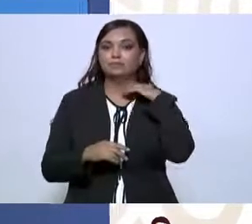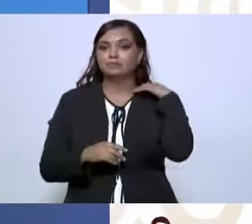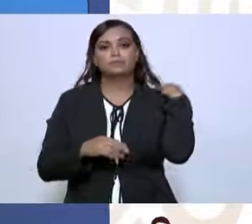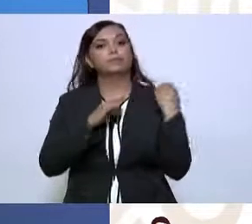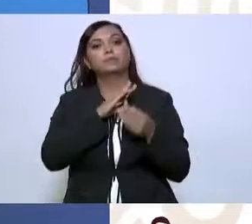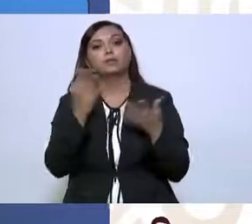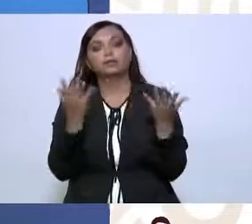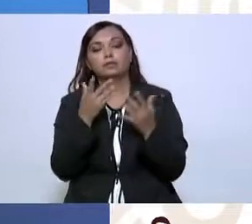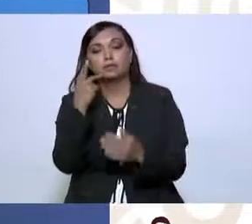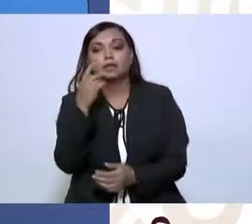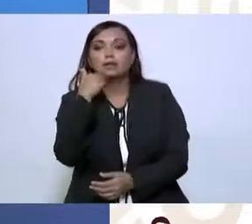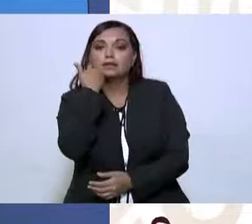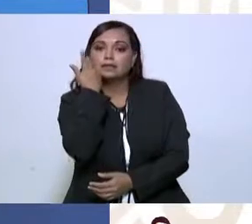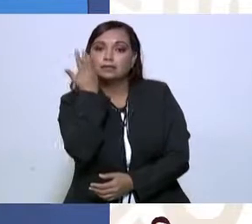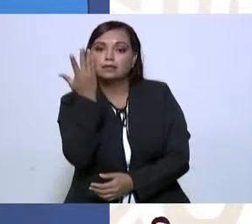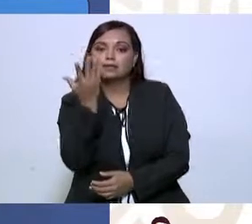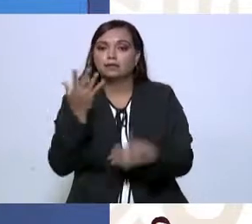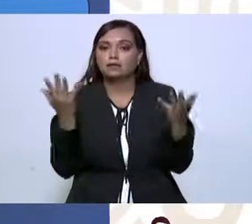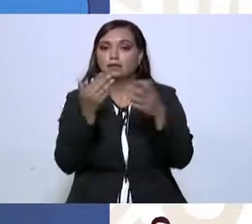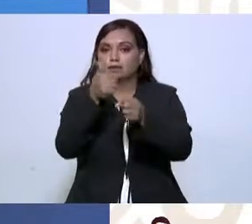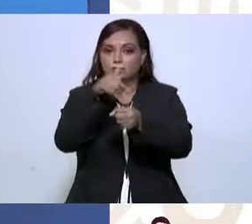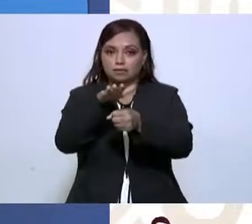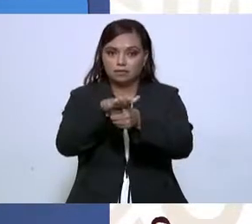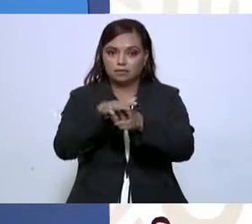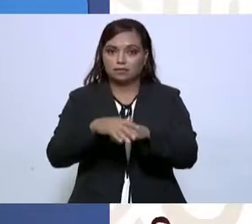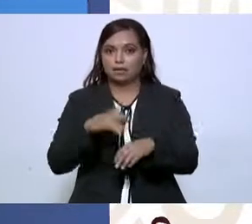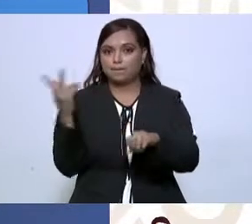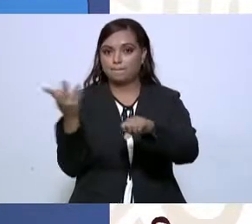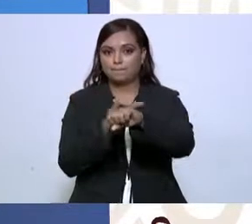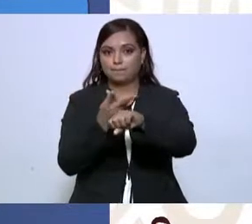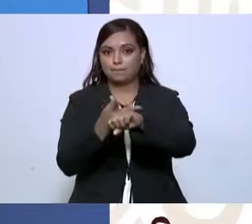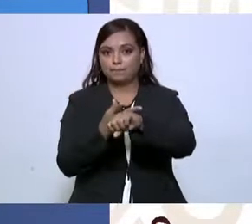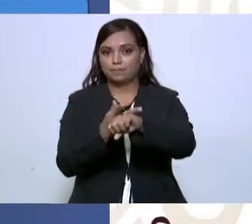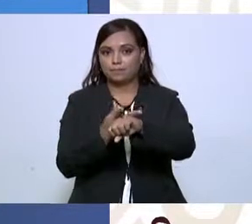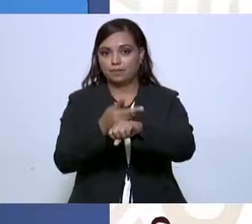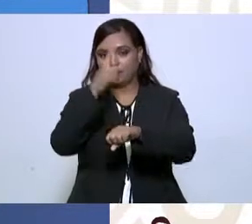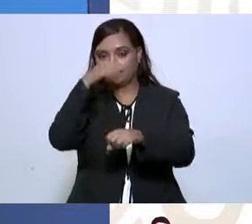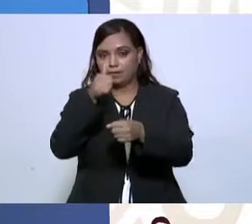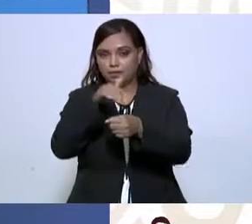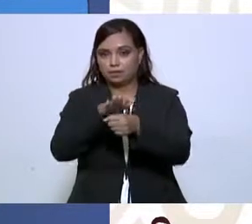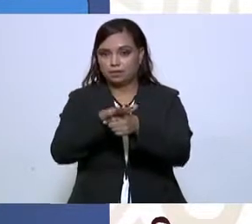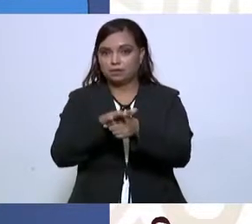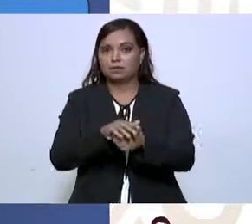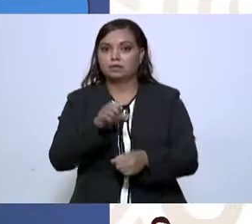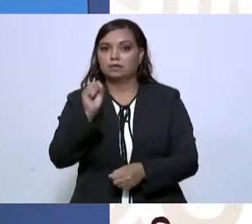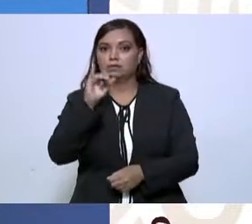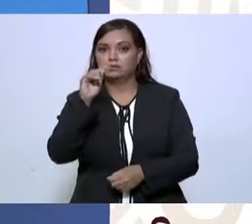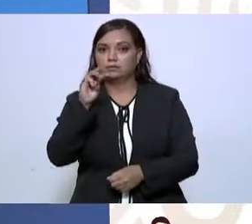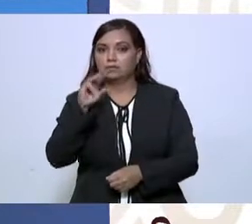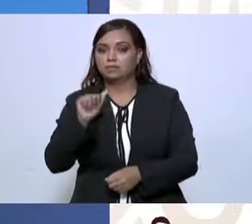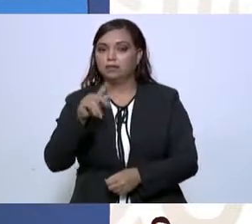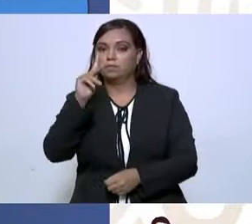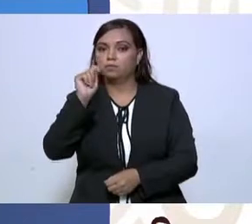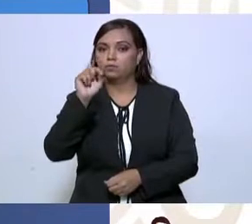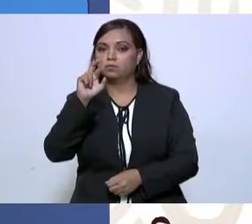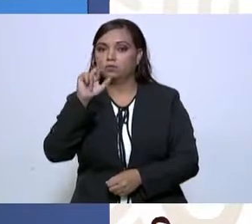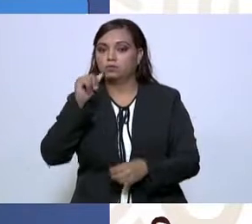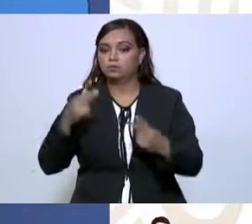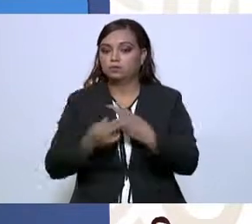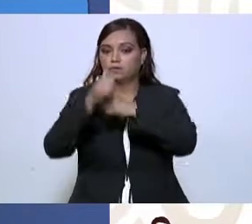de que si él decide que esa administración pase a lo que es la administración del sistema portuario nacional,